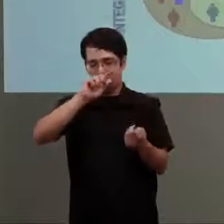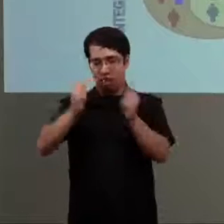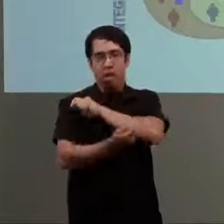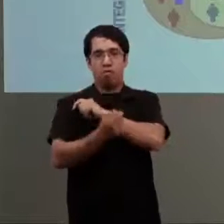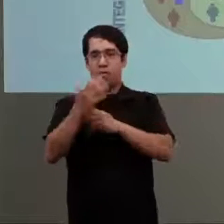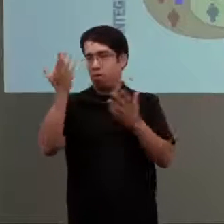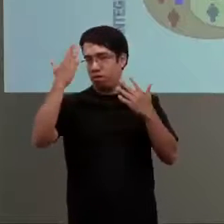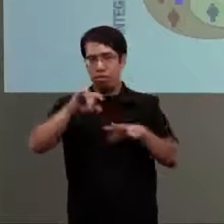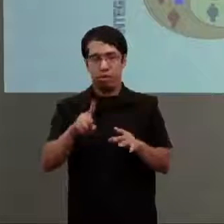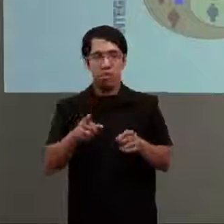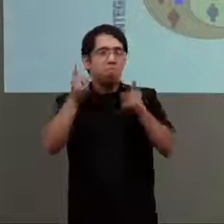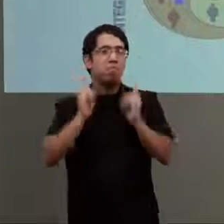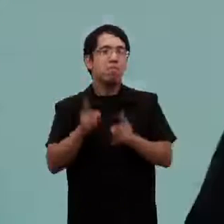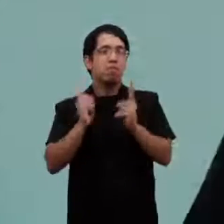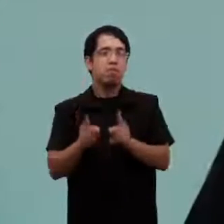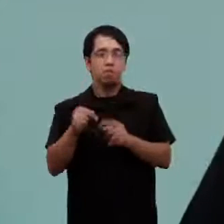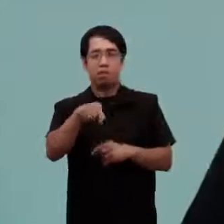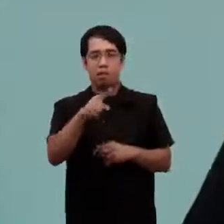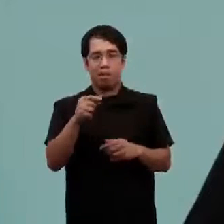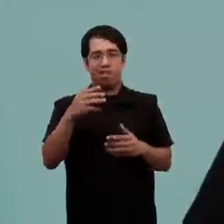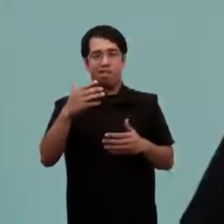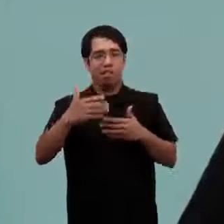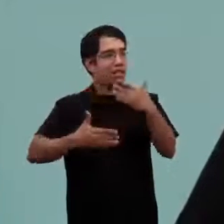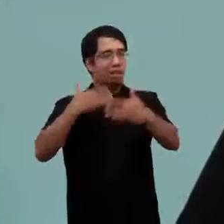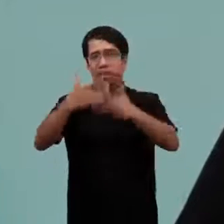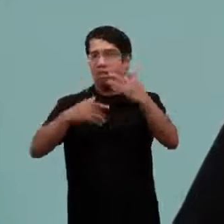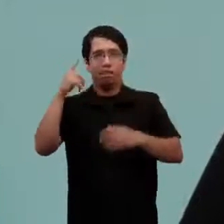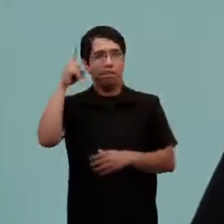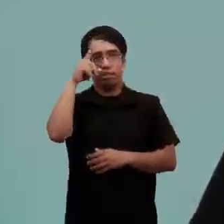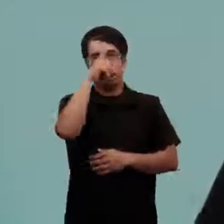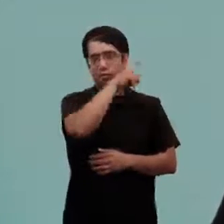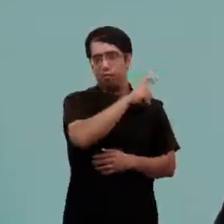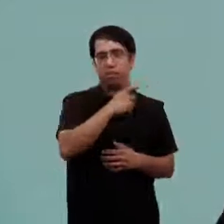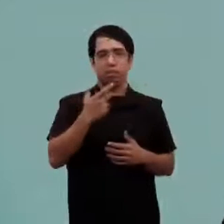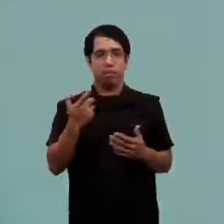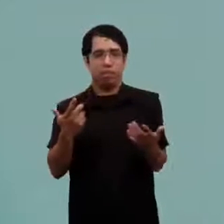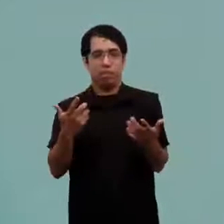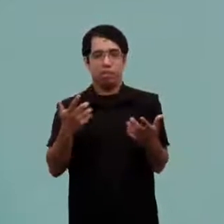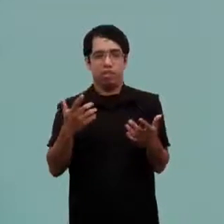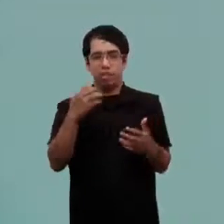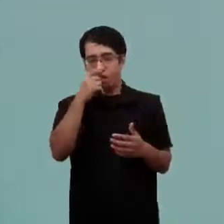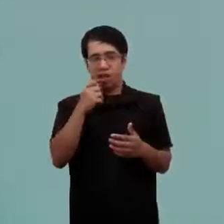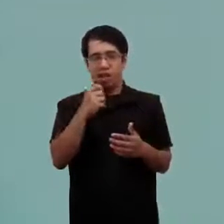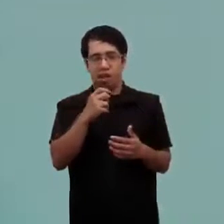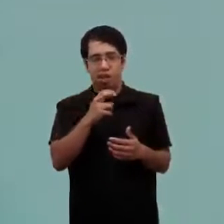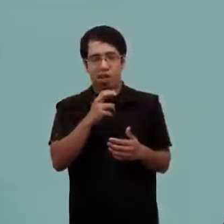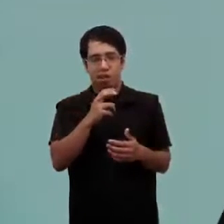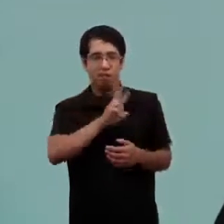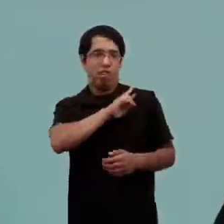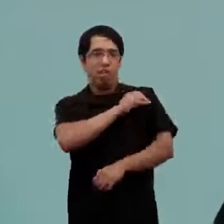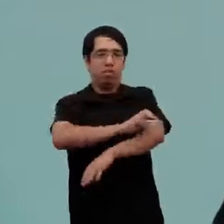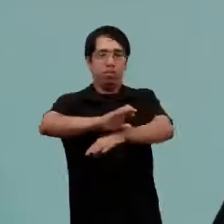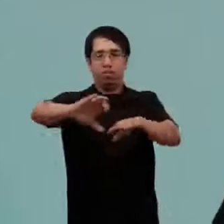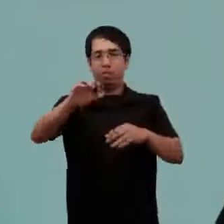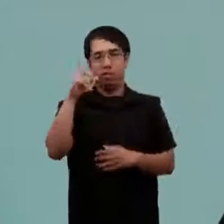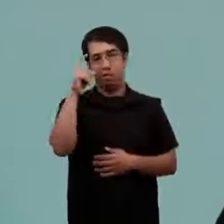estándares. Entonces, por supuesto que eso hace muy difícil todo el tema de la supervivencia, porque finalmente